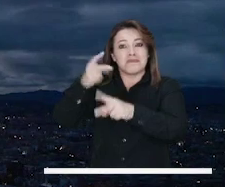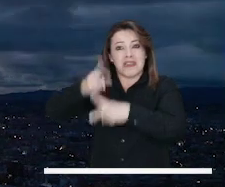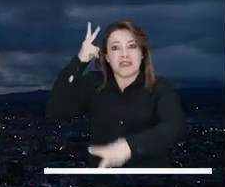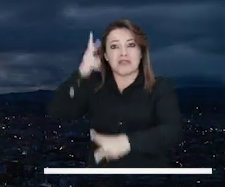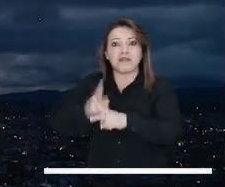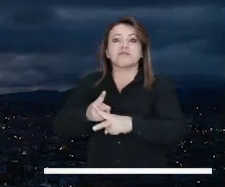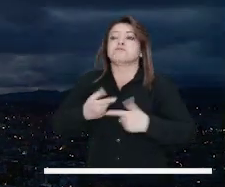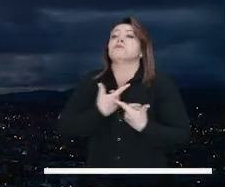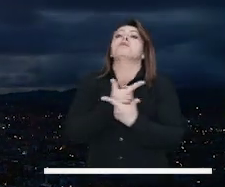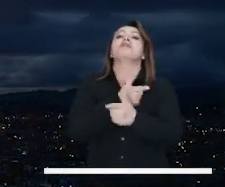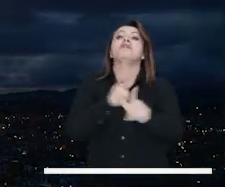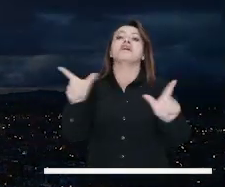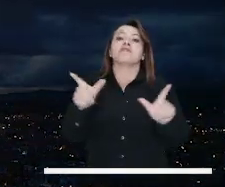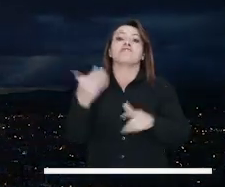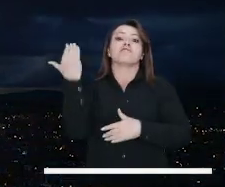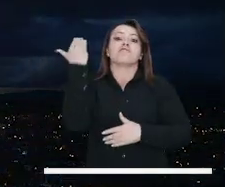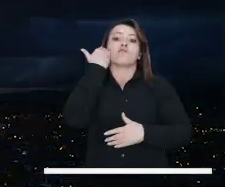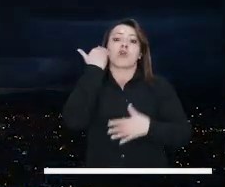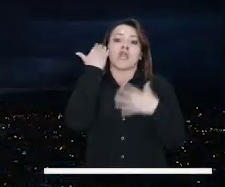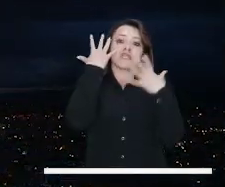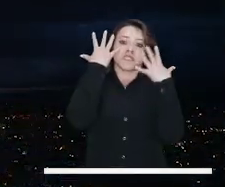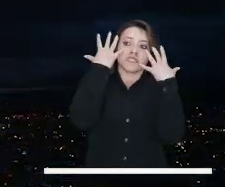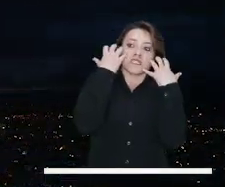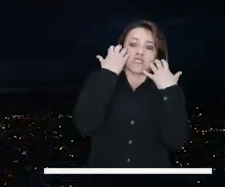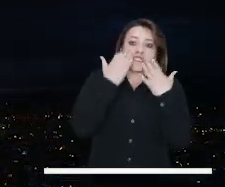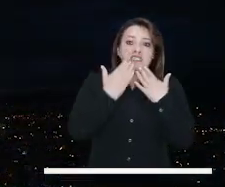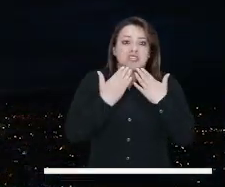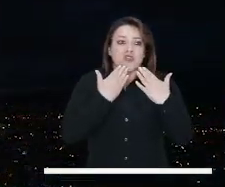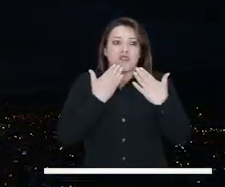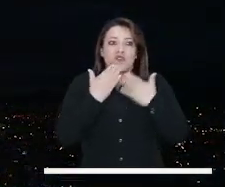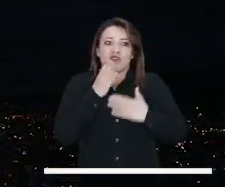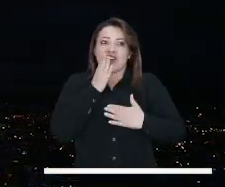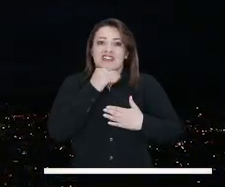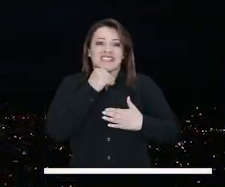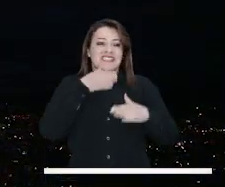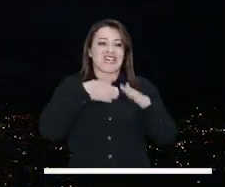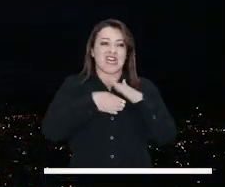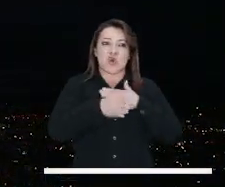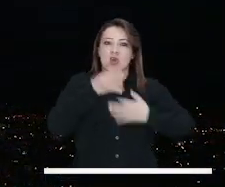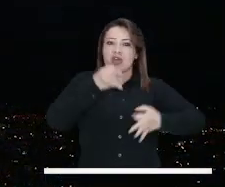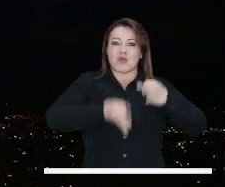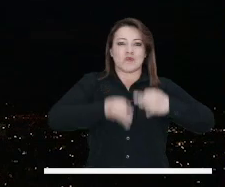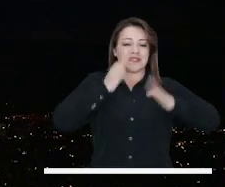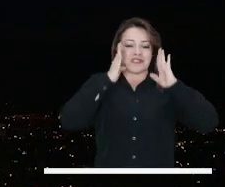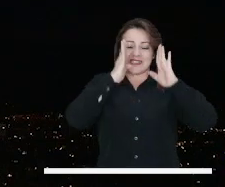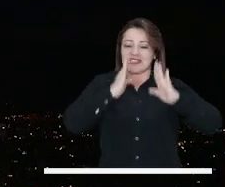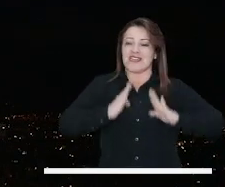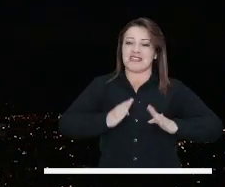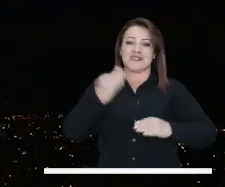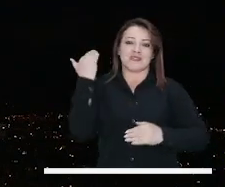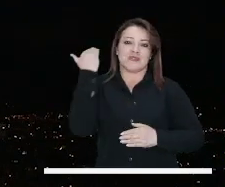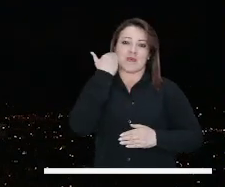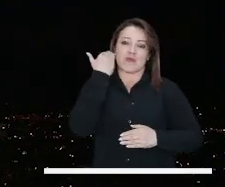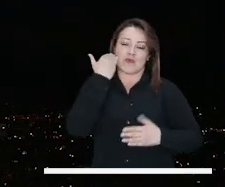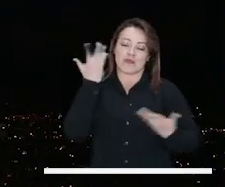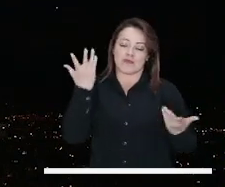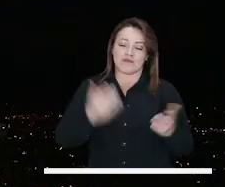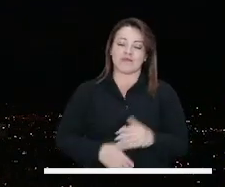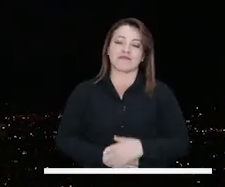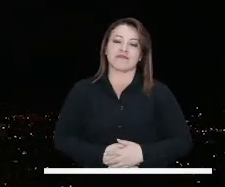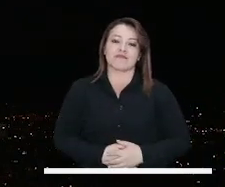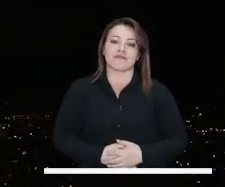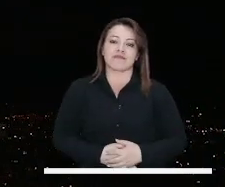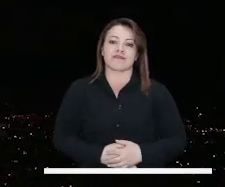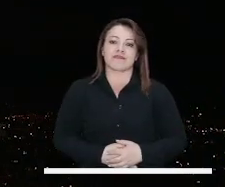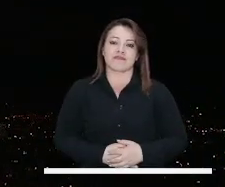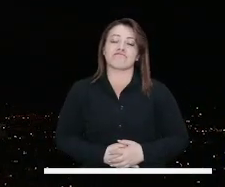los casos termina libre por vencimiento de términos y las mujeres pierden su confianza en el sistema de acceso a la justicia y